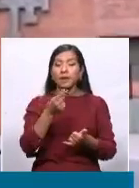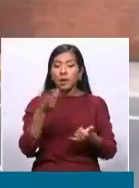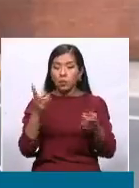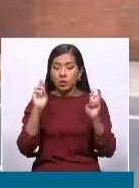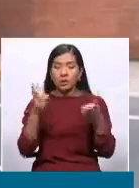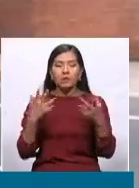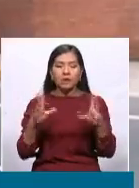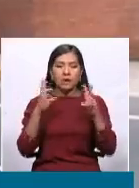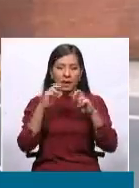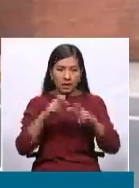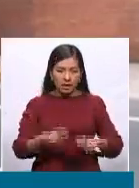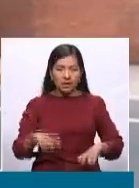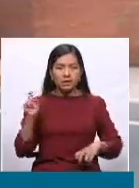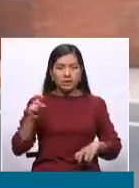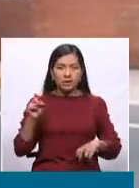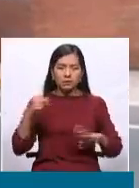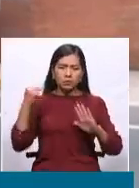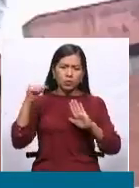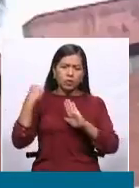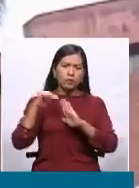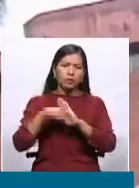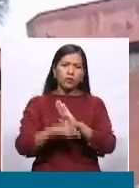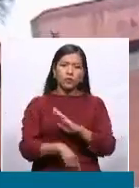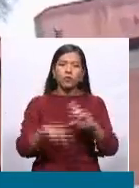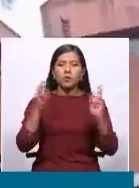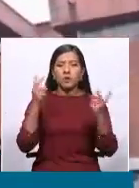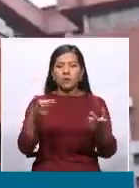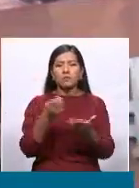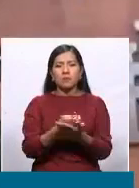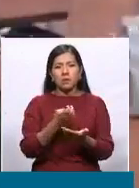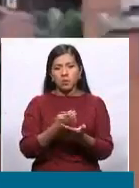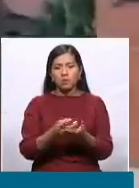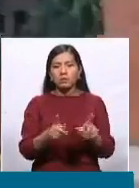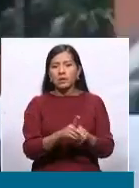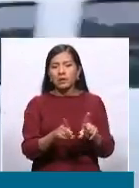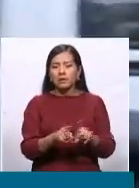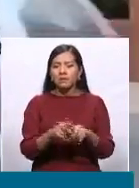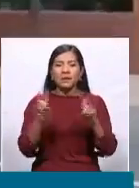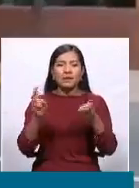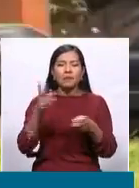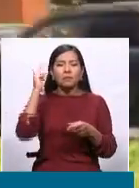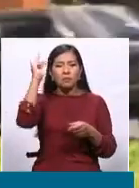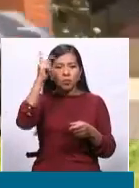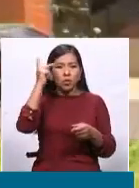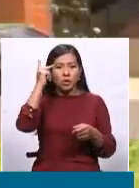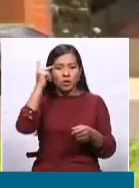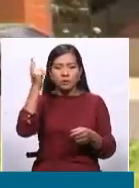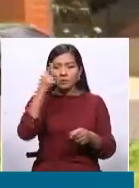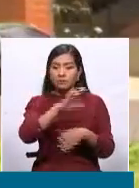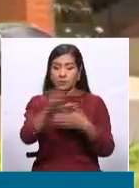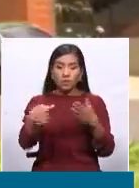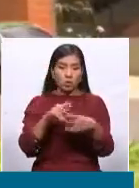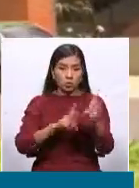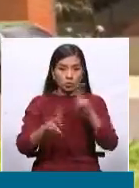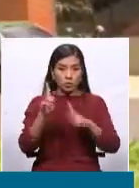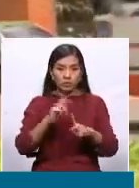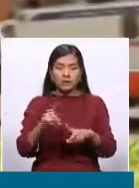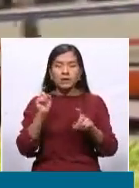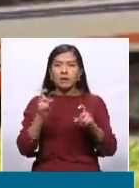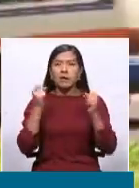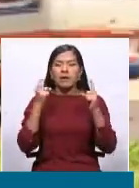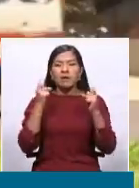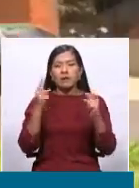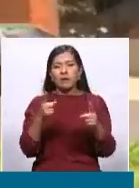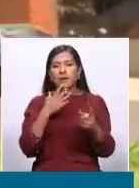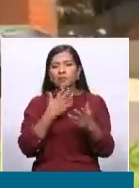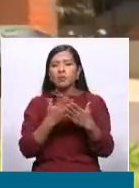que analizarlos de forma profunda, desde una perspectiva económica, pero también desde una perspectiva política, para que la población se dé cuenta de